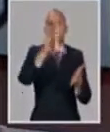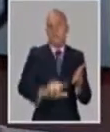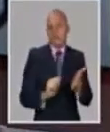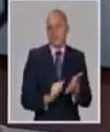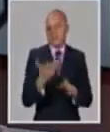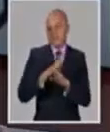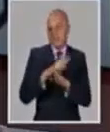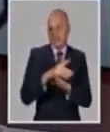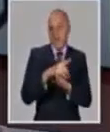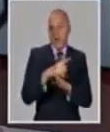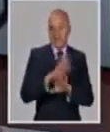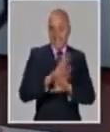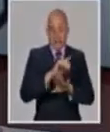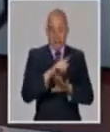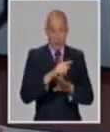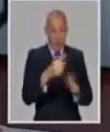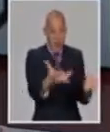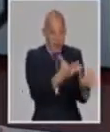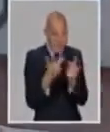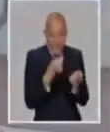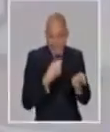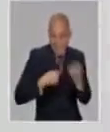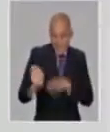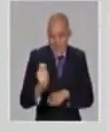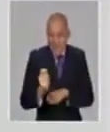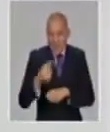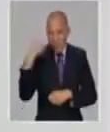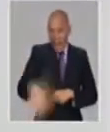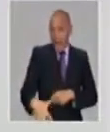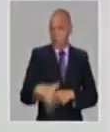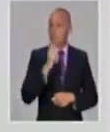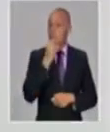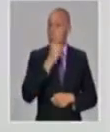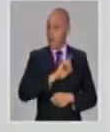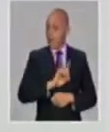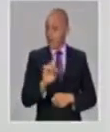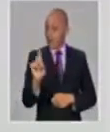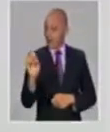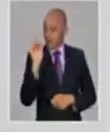contratación del servicio para realizarlo directamente con el productor agropecuario.